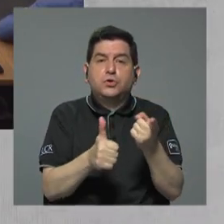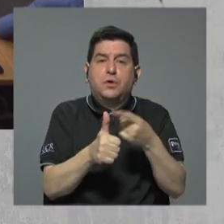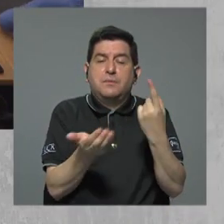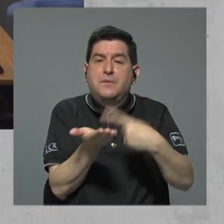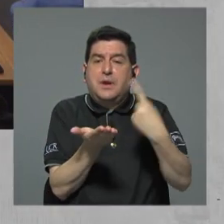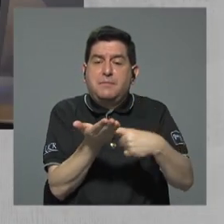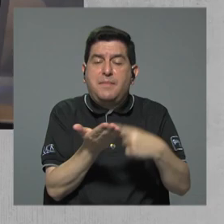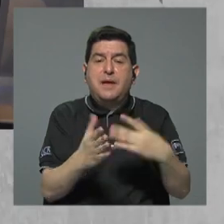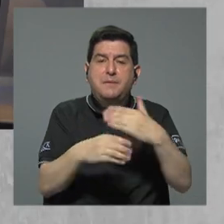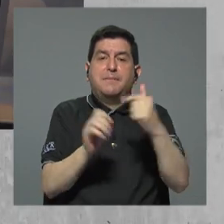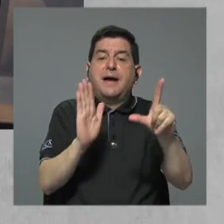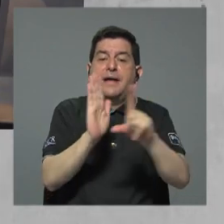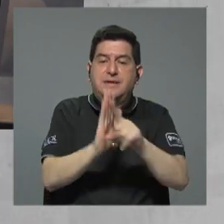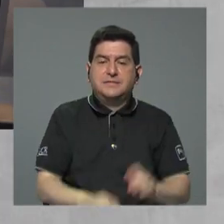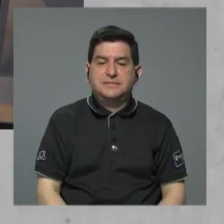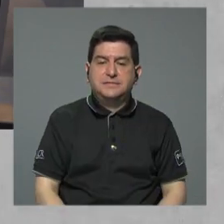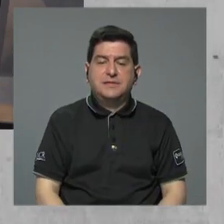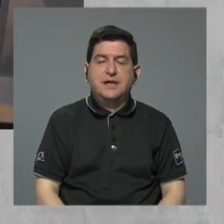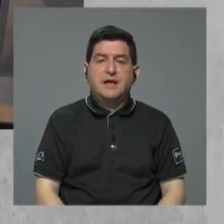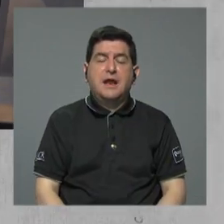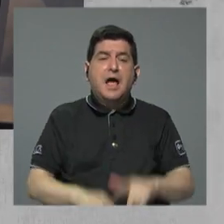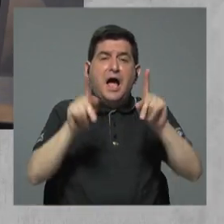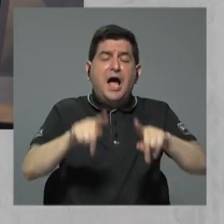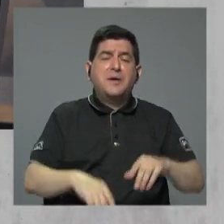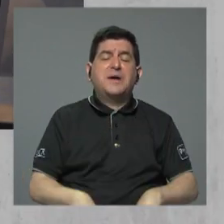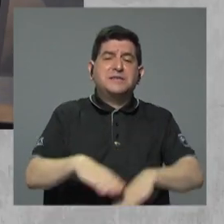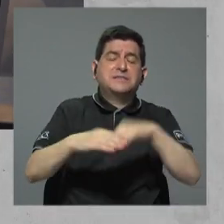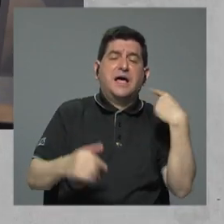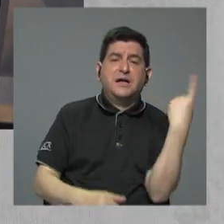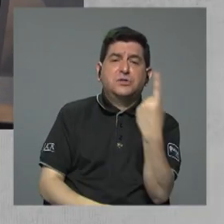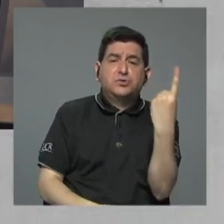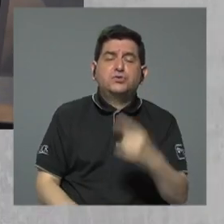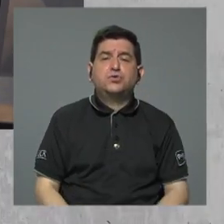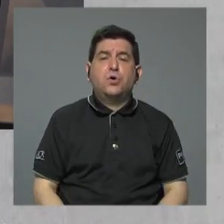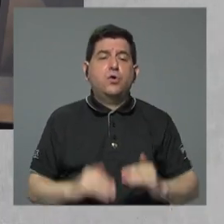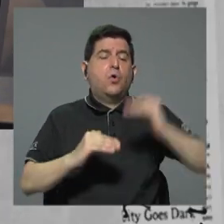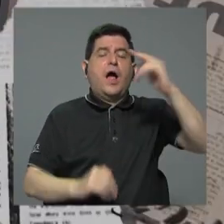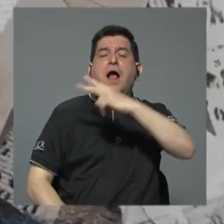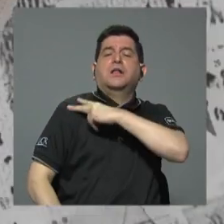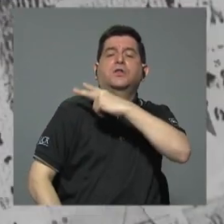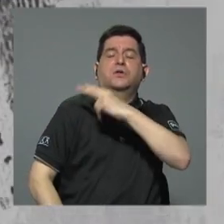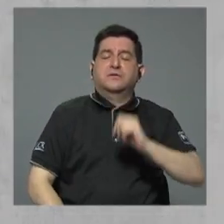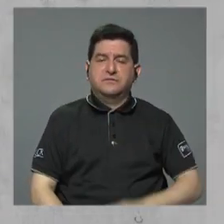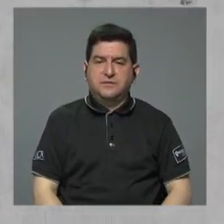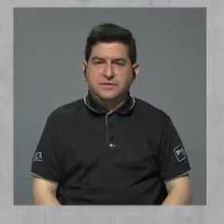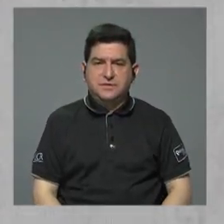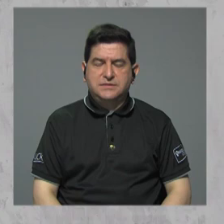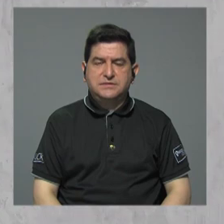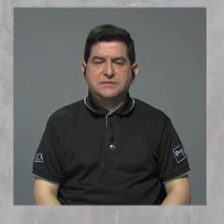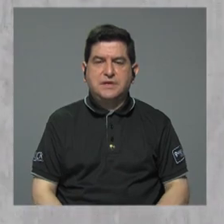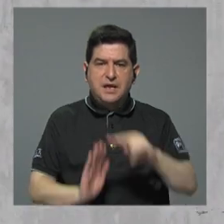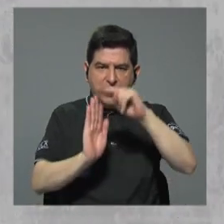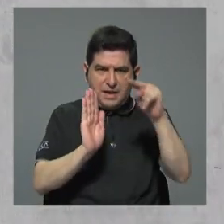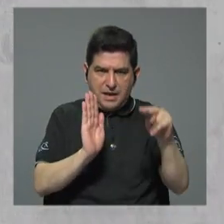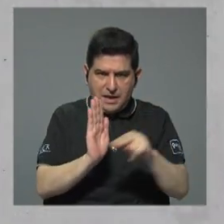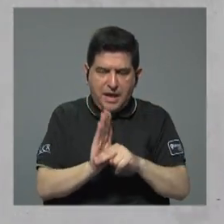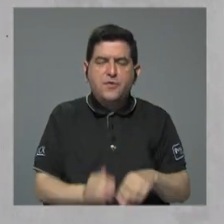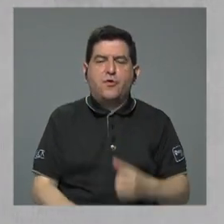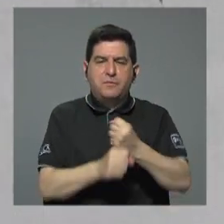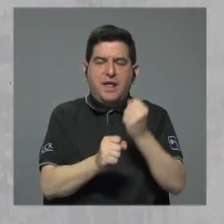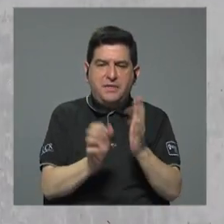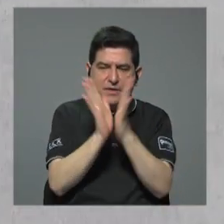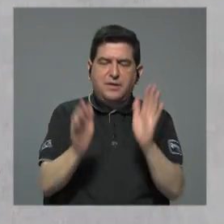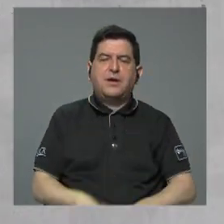para convertirse en ley Los excluidos son los misceláneos y los que van a quedar excluidos son los altos jerarcas La Ley Marco de Empleo Público inició como una